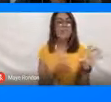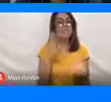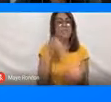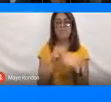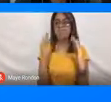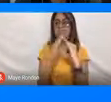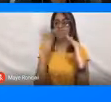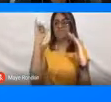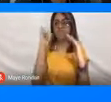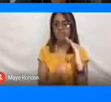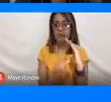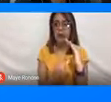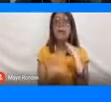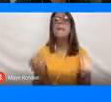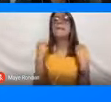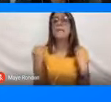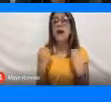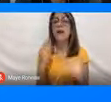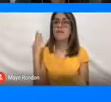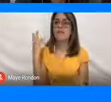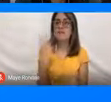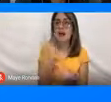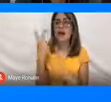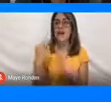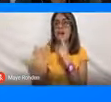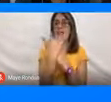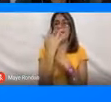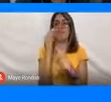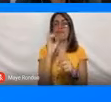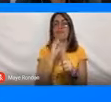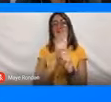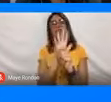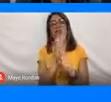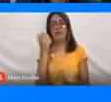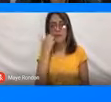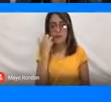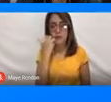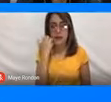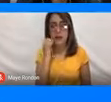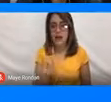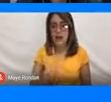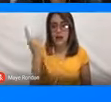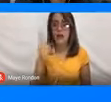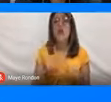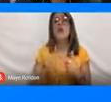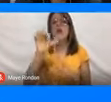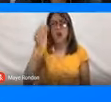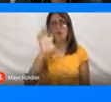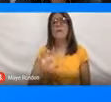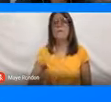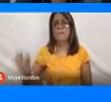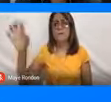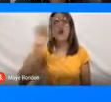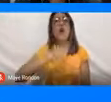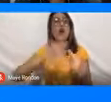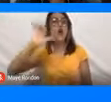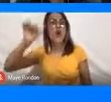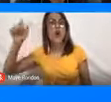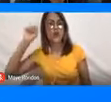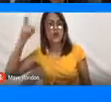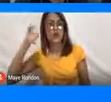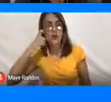evitar un contagio, ¿cierto? Asimismo, otros países y otros gobiernos han